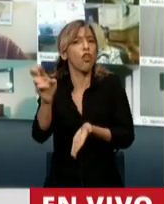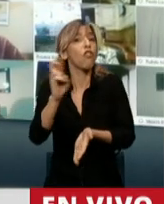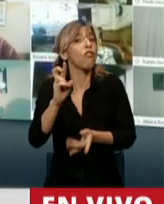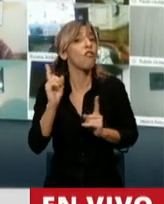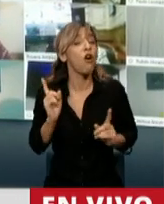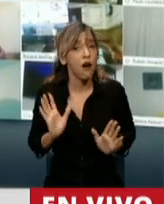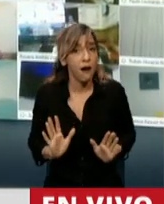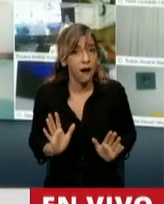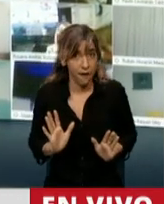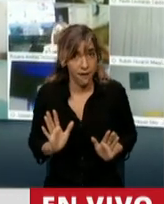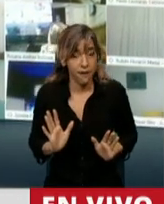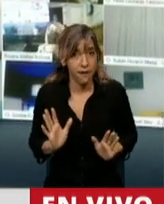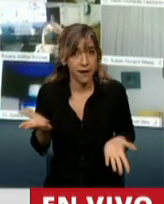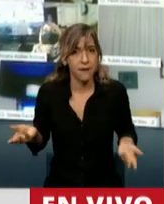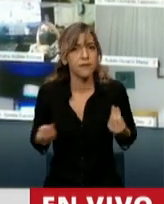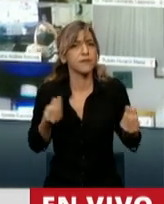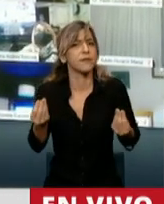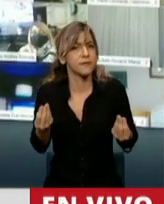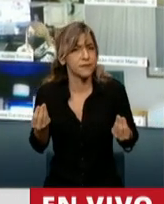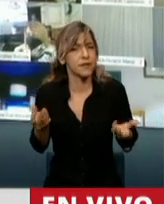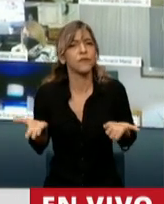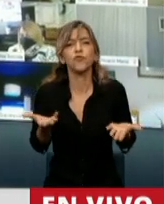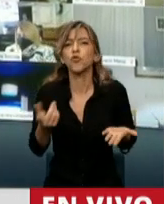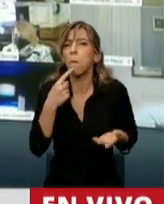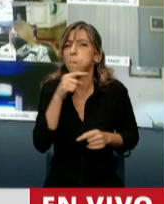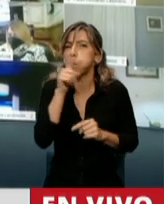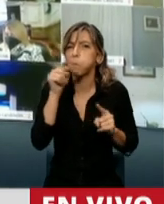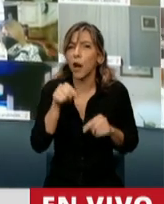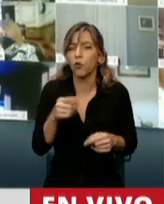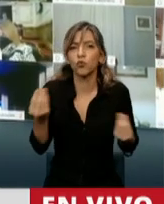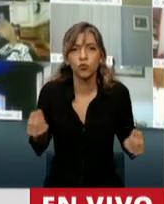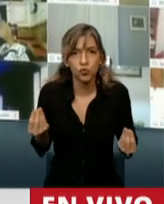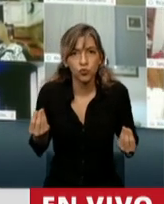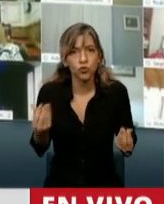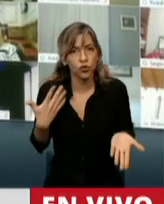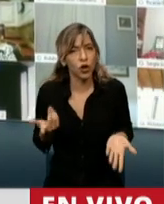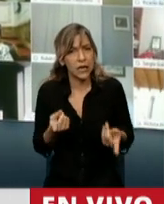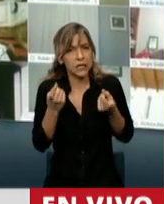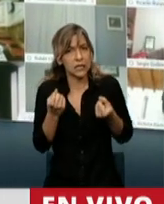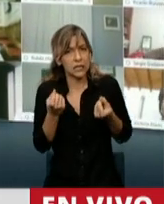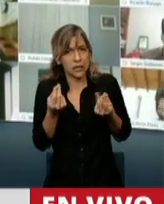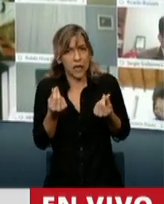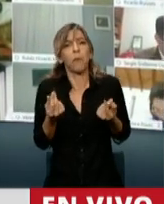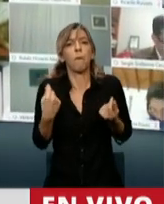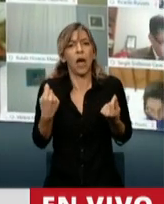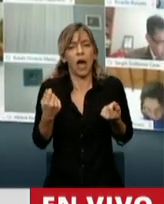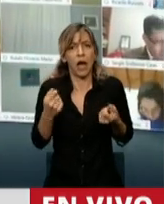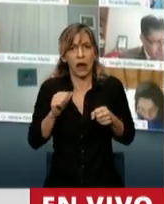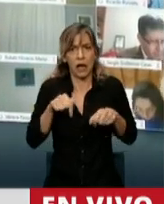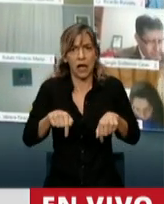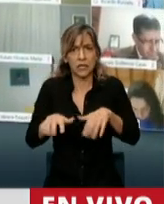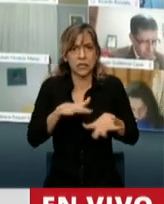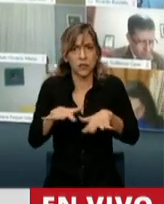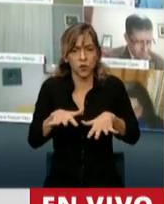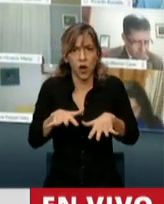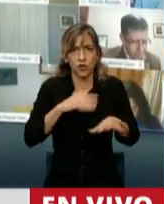en estas quiebras. Me pregunto, ¿no se necesitan fondos para atender la pandemia, señor Presidente? ¿También está el